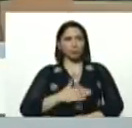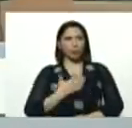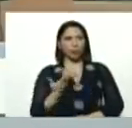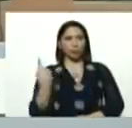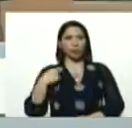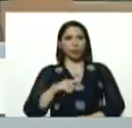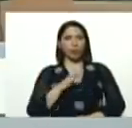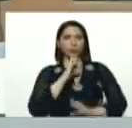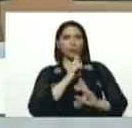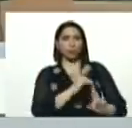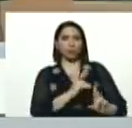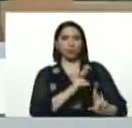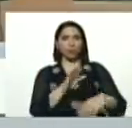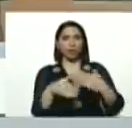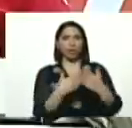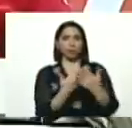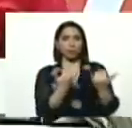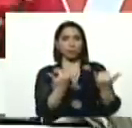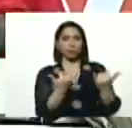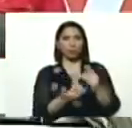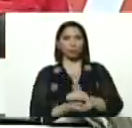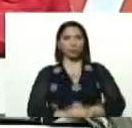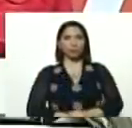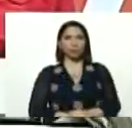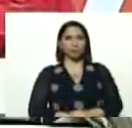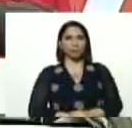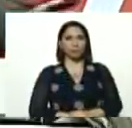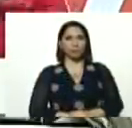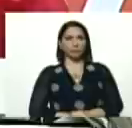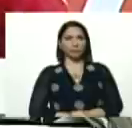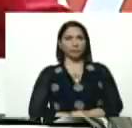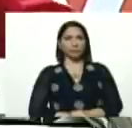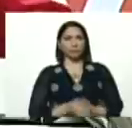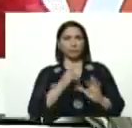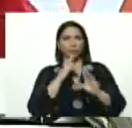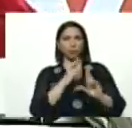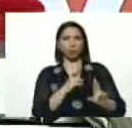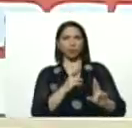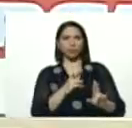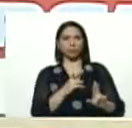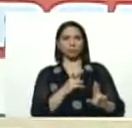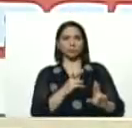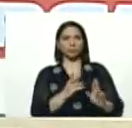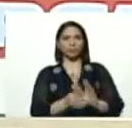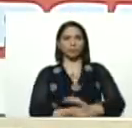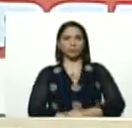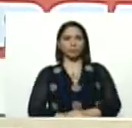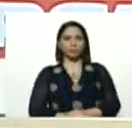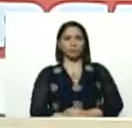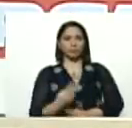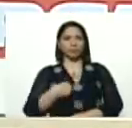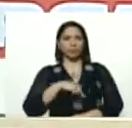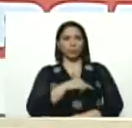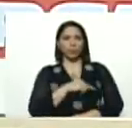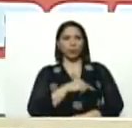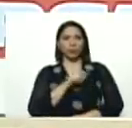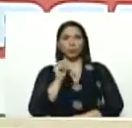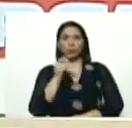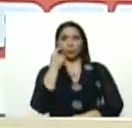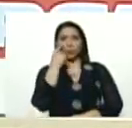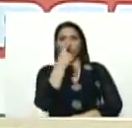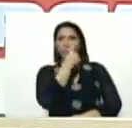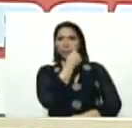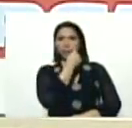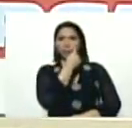resultados, que a este momento, a este momento, los resultados son, desde nuestro punto, de vista político, luego de